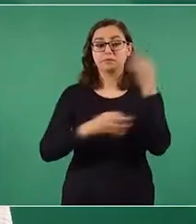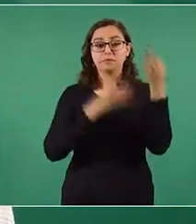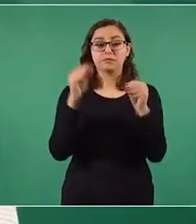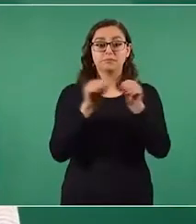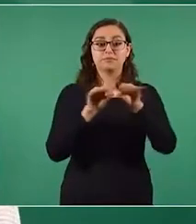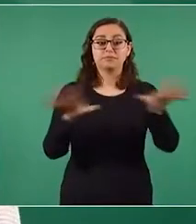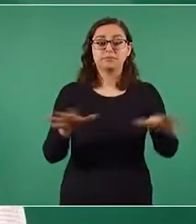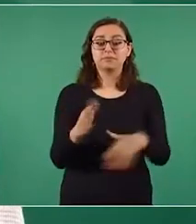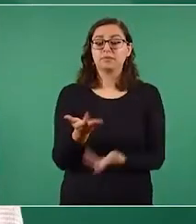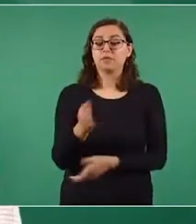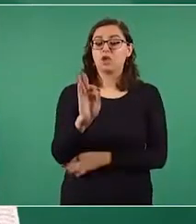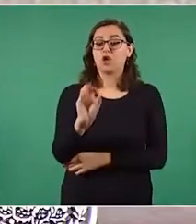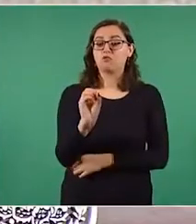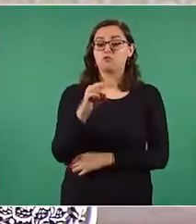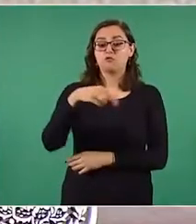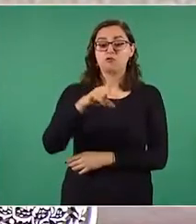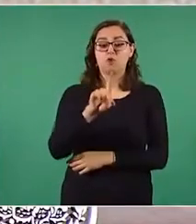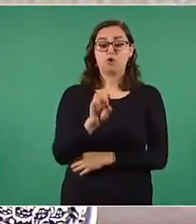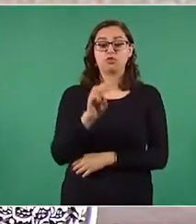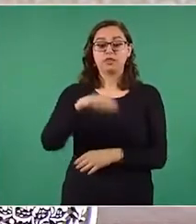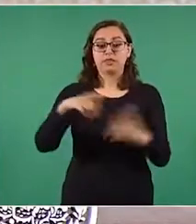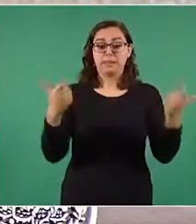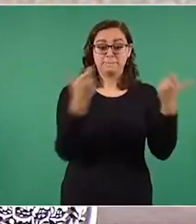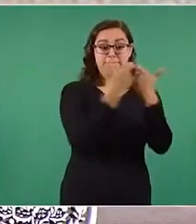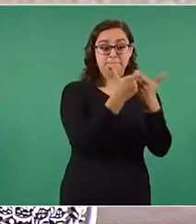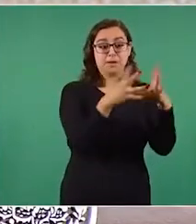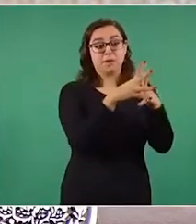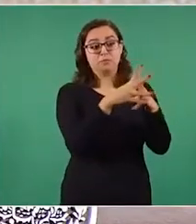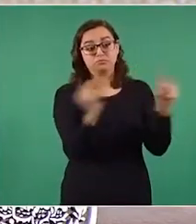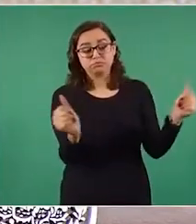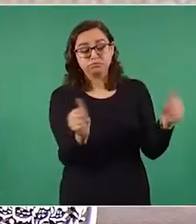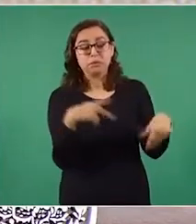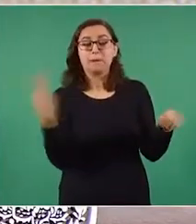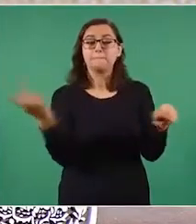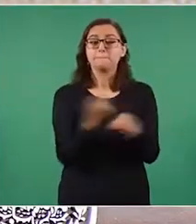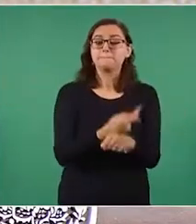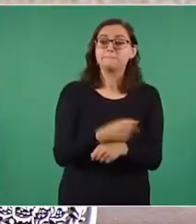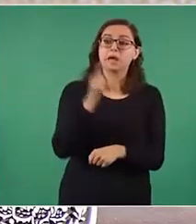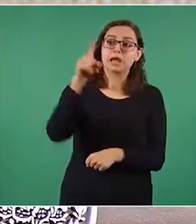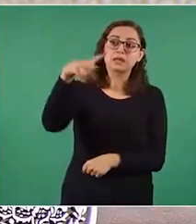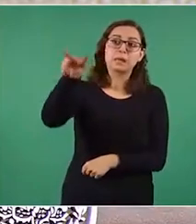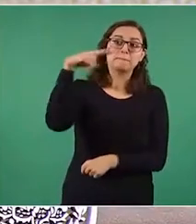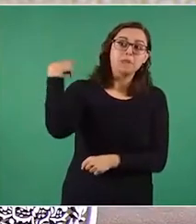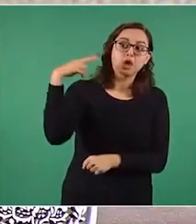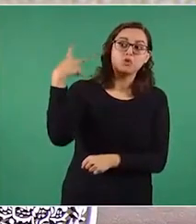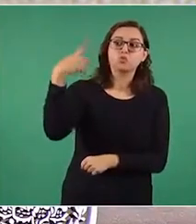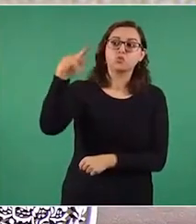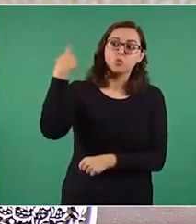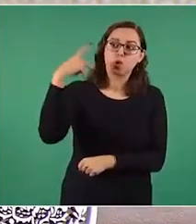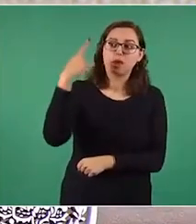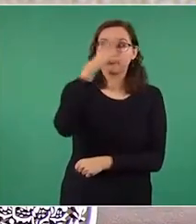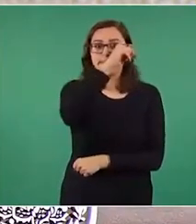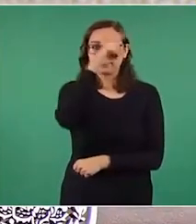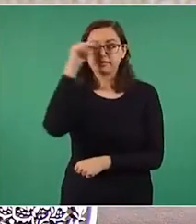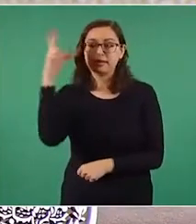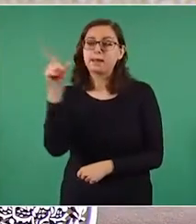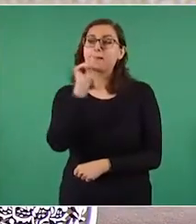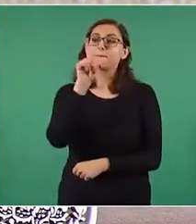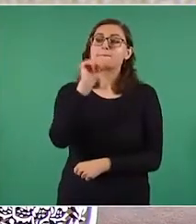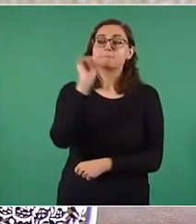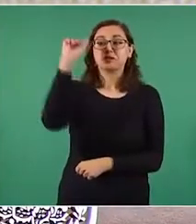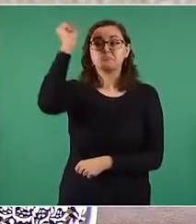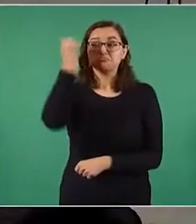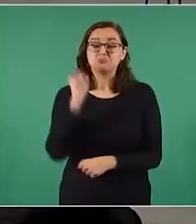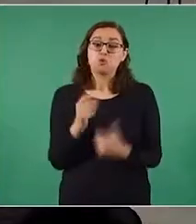Fonden, el gobierno no ha apoyado a los damnificados de las lluvias de Veracruz, Puebla, Nayarit, Jalisco y